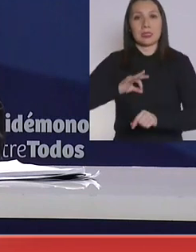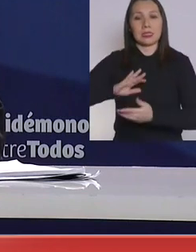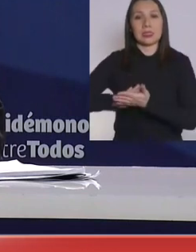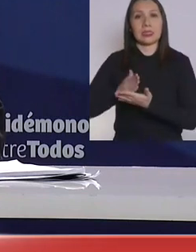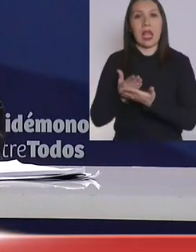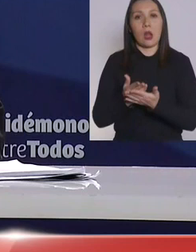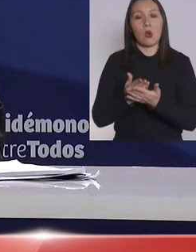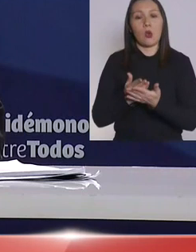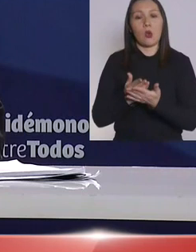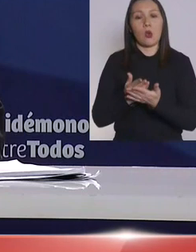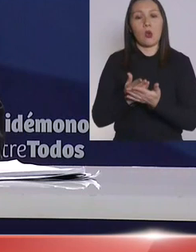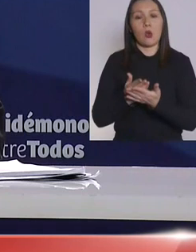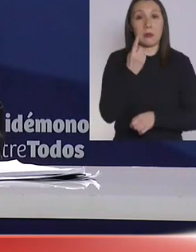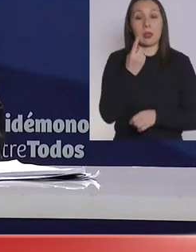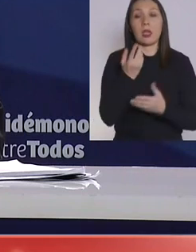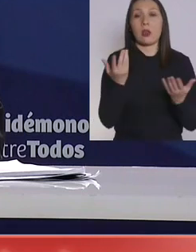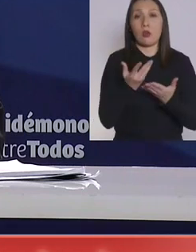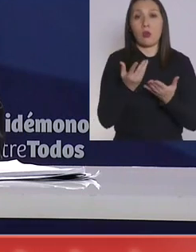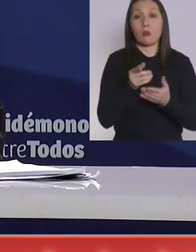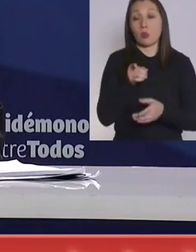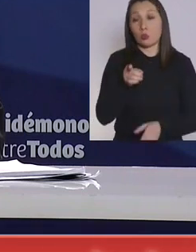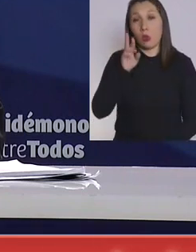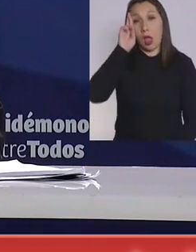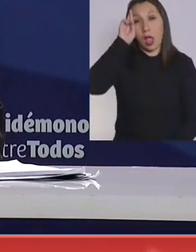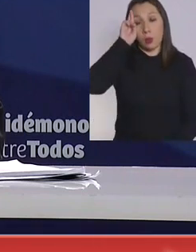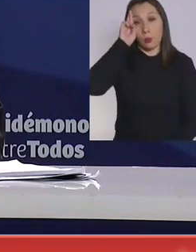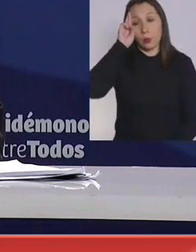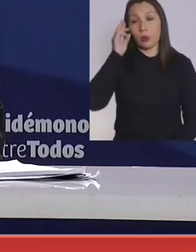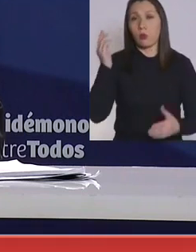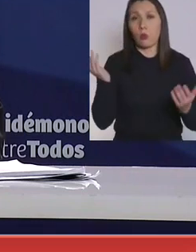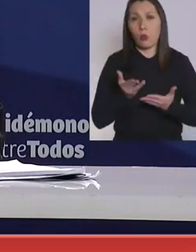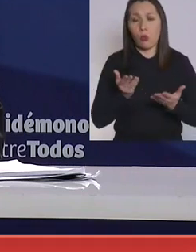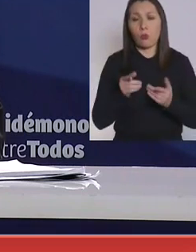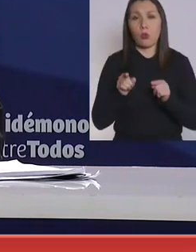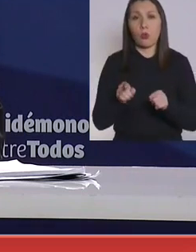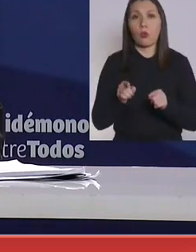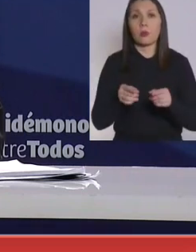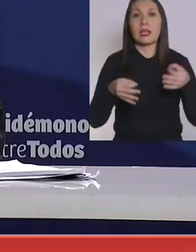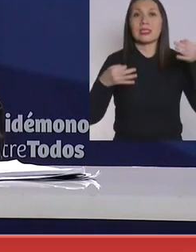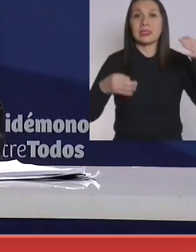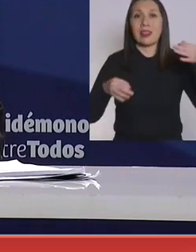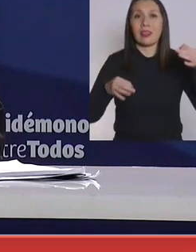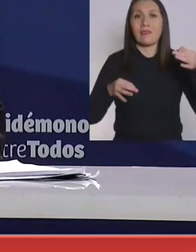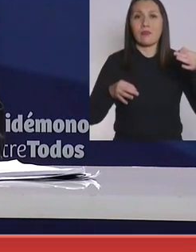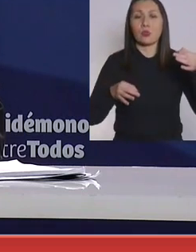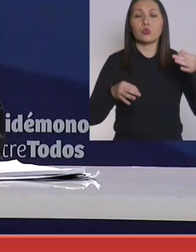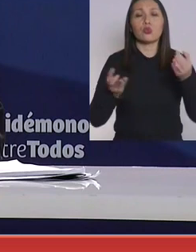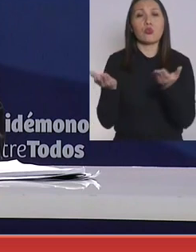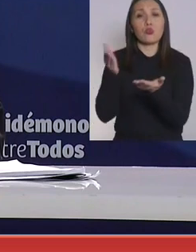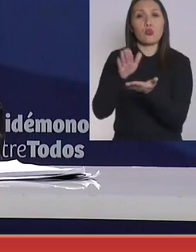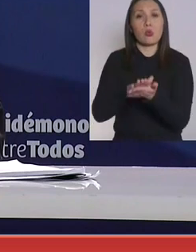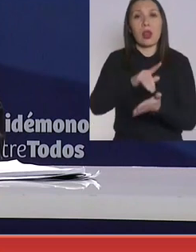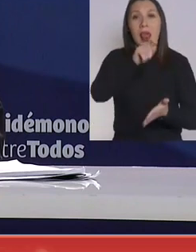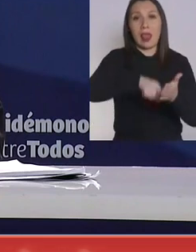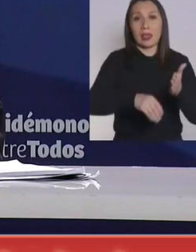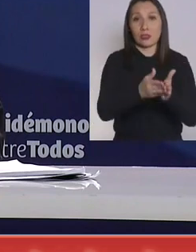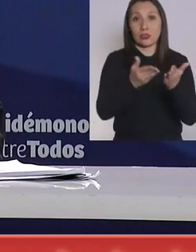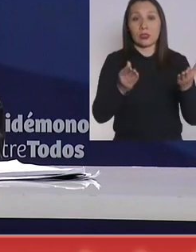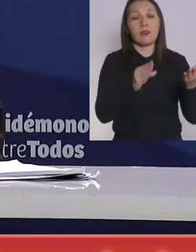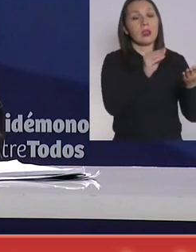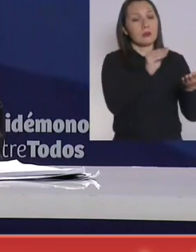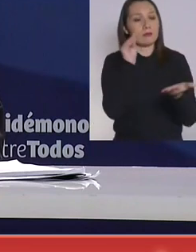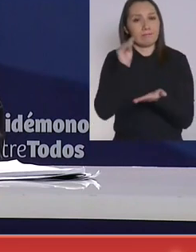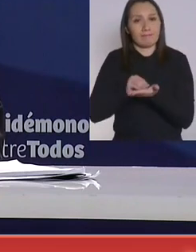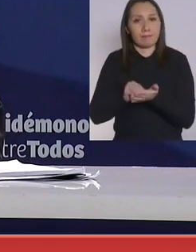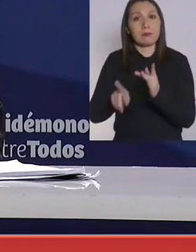Salud, primero basándose, como ustedes recuerdan, en los certificados de defunción del registro civil más